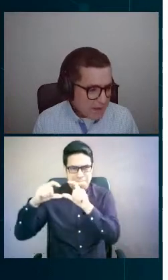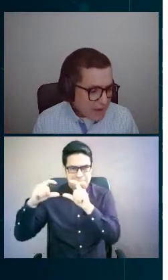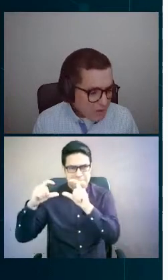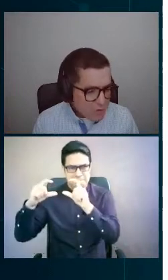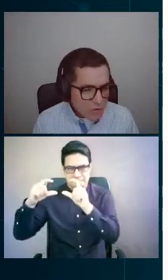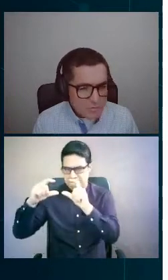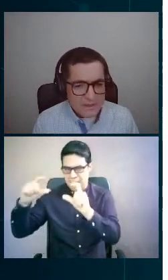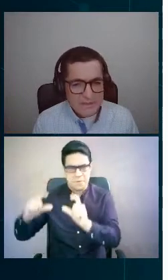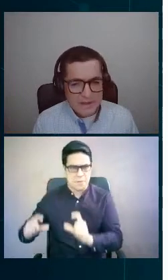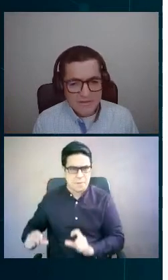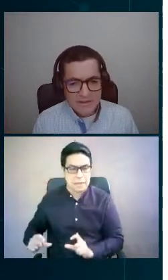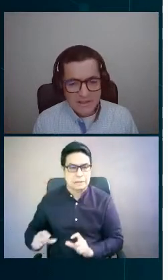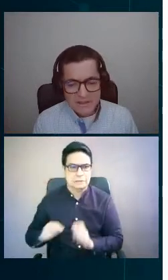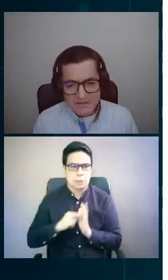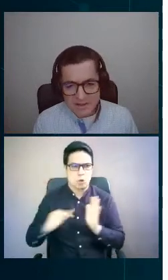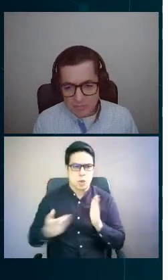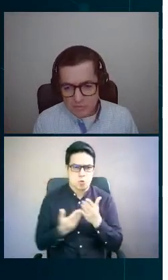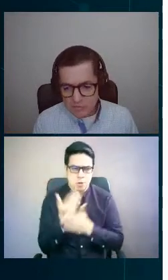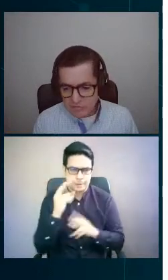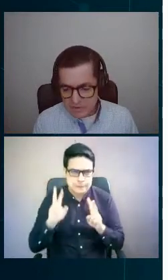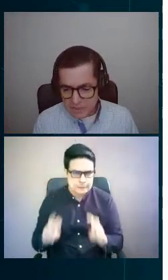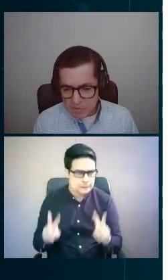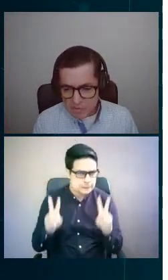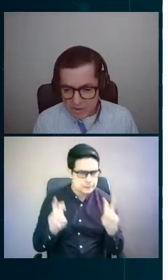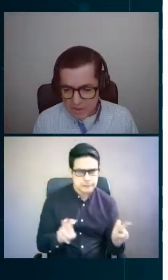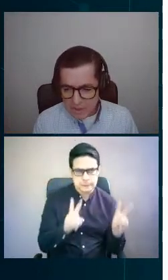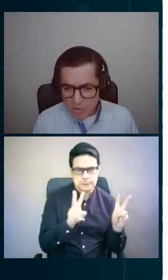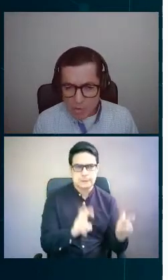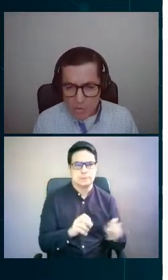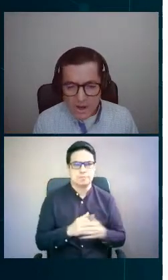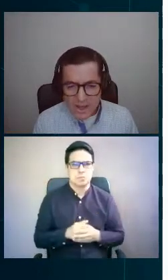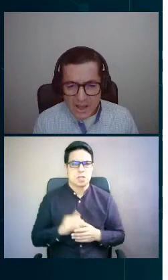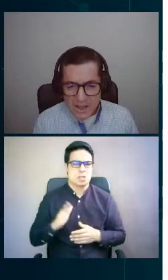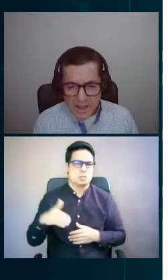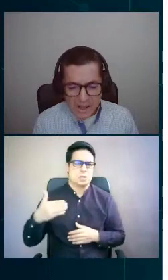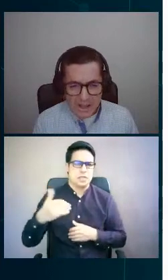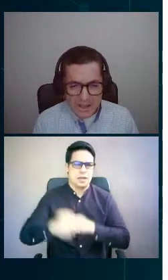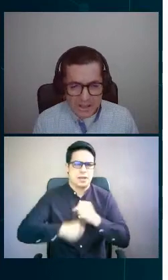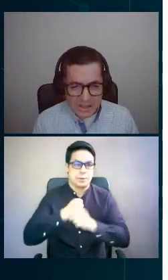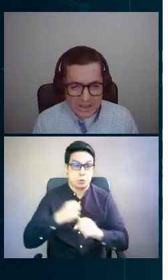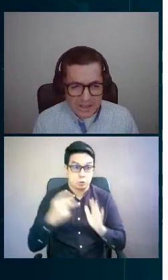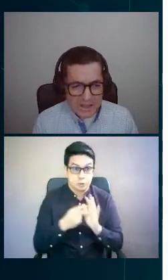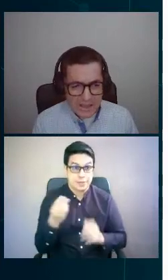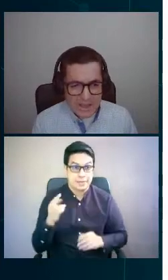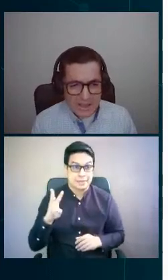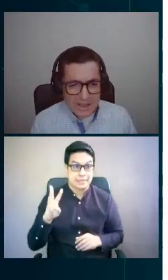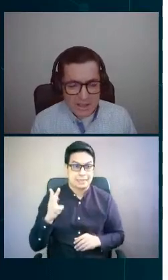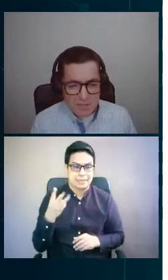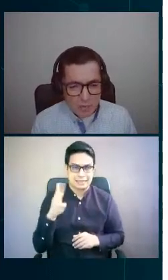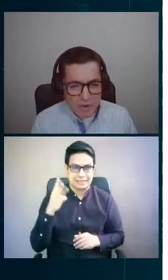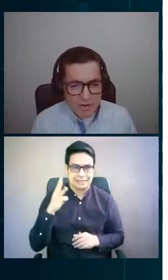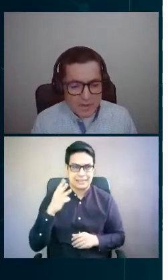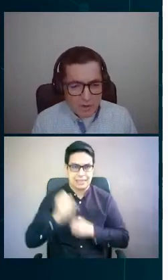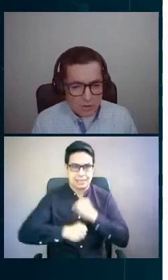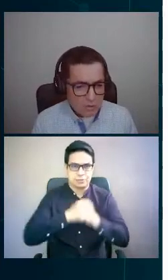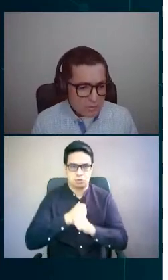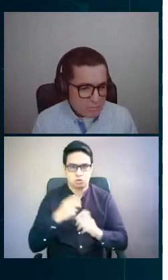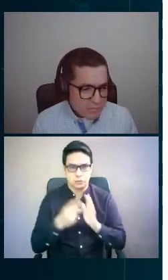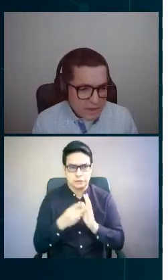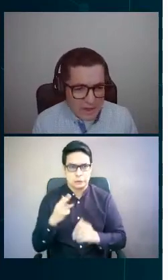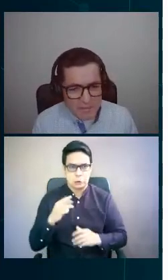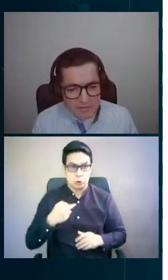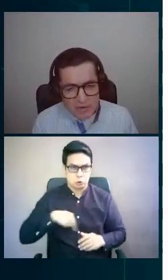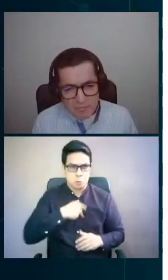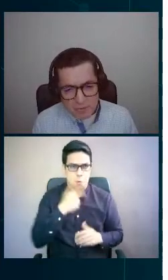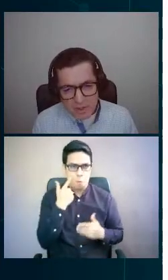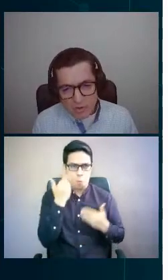Ya para el año 2013 iniciamos con una prueba piloto.